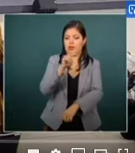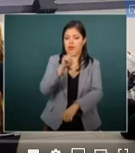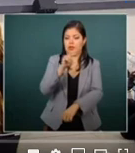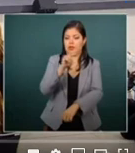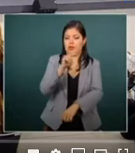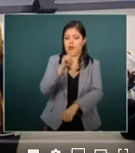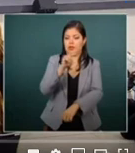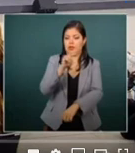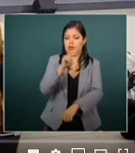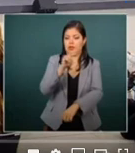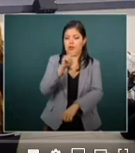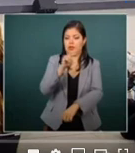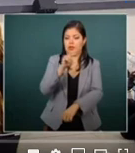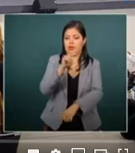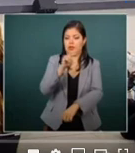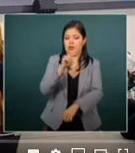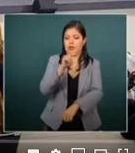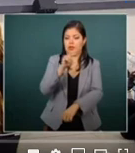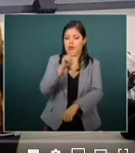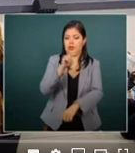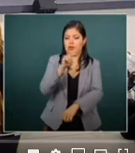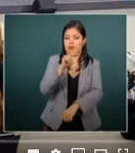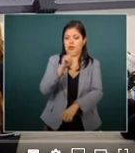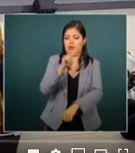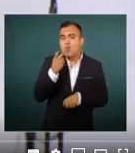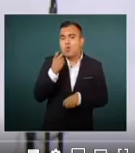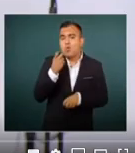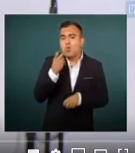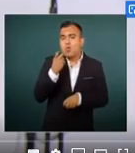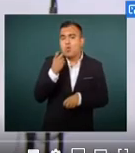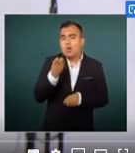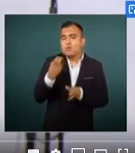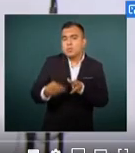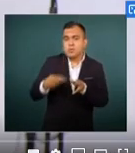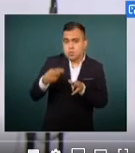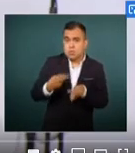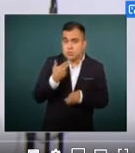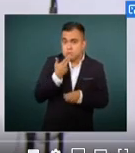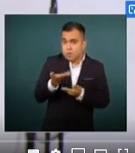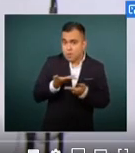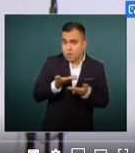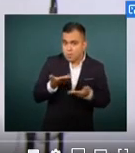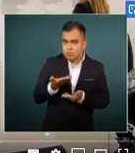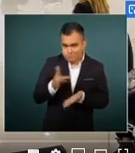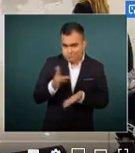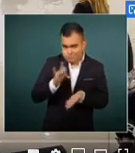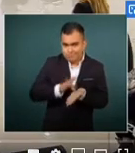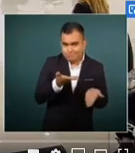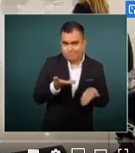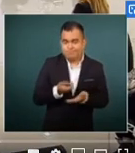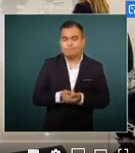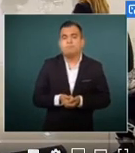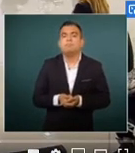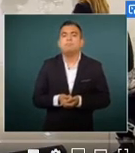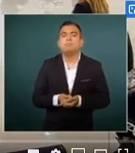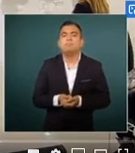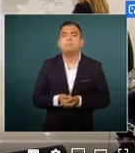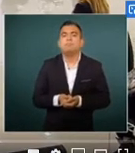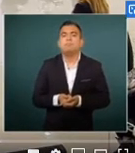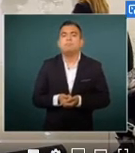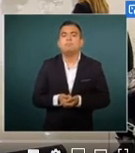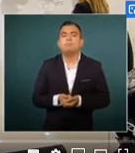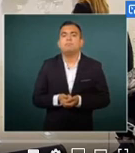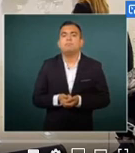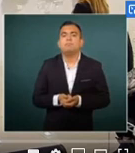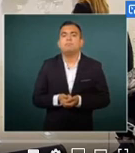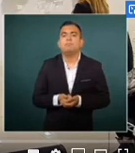vamos a escuchar, vamos a escuchar con respecto a qué tema. ¿Servicio? Gracias. Bueno, eh...